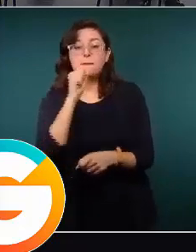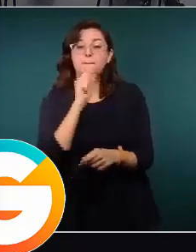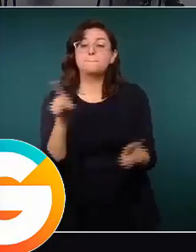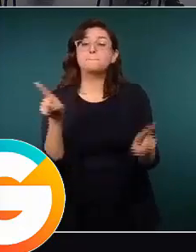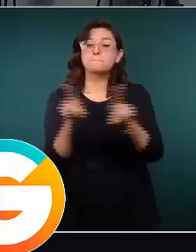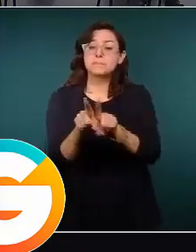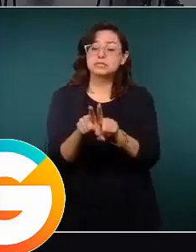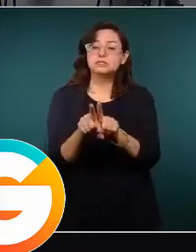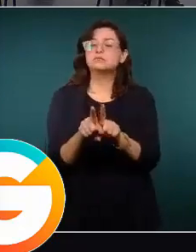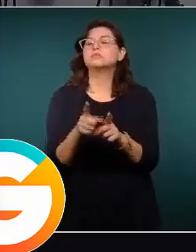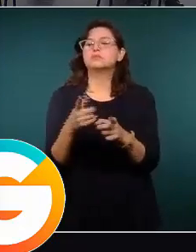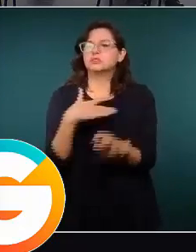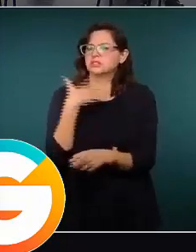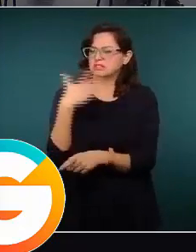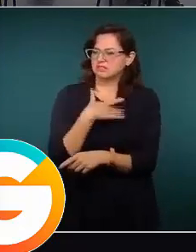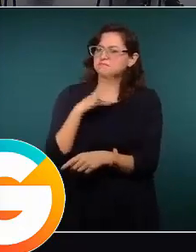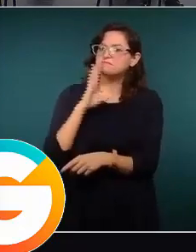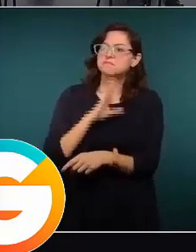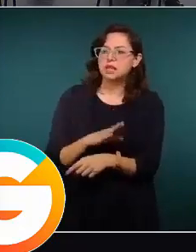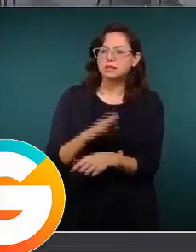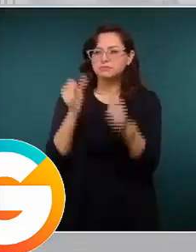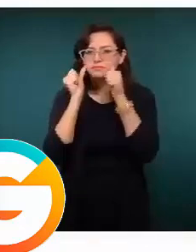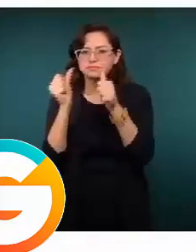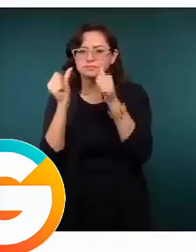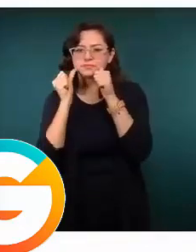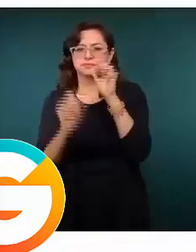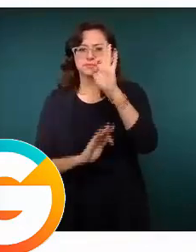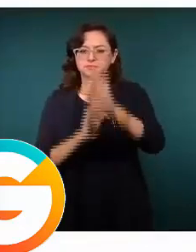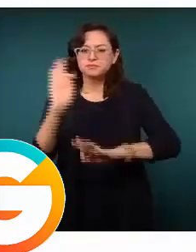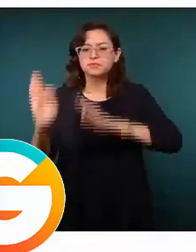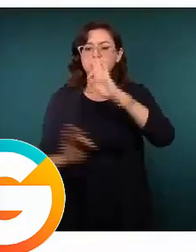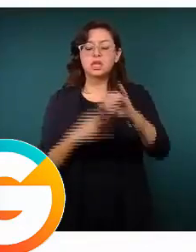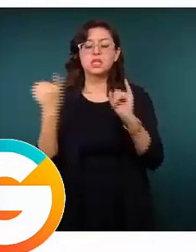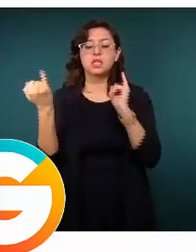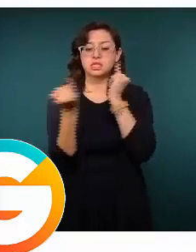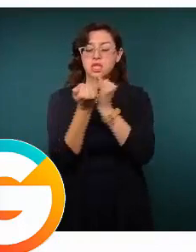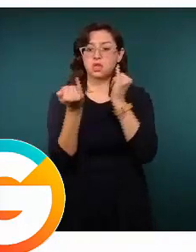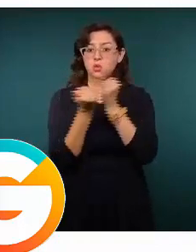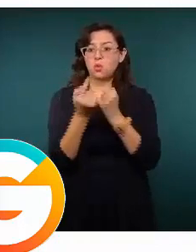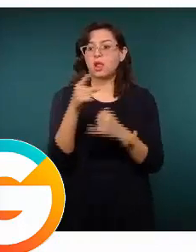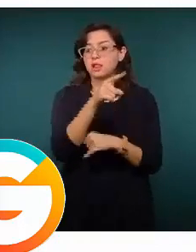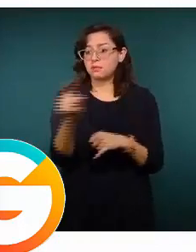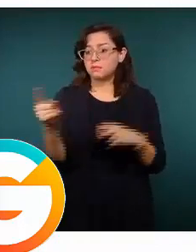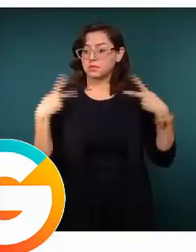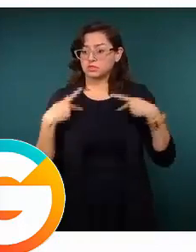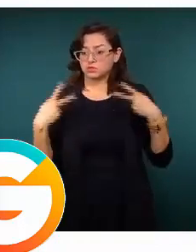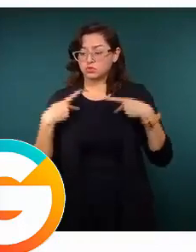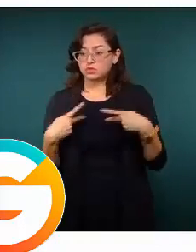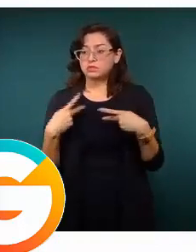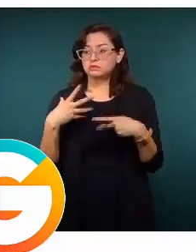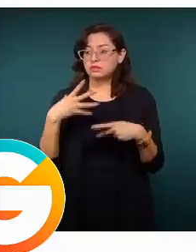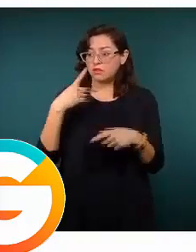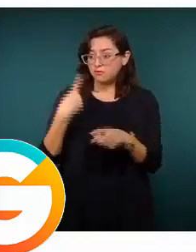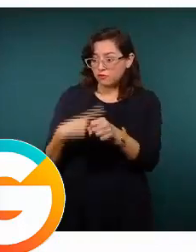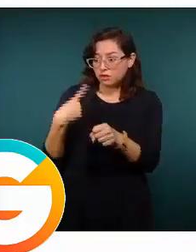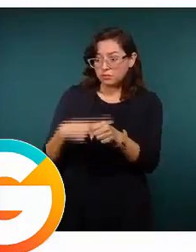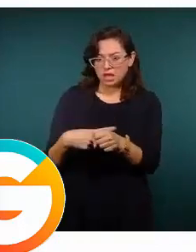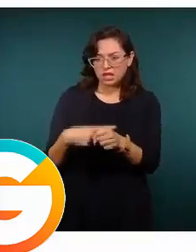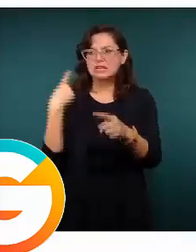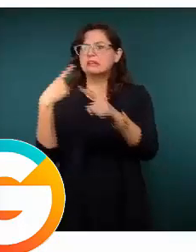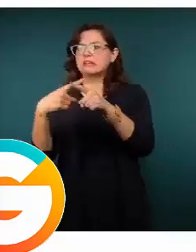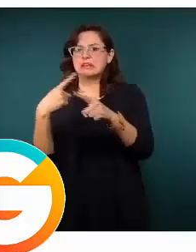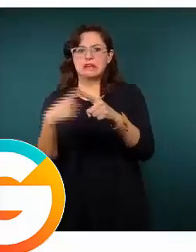seguimiento a los casos y síntomas y también para monitorear los contactos que estas personas hayan tenido. Y esto de manera muy temprana